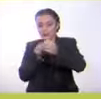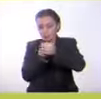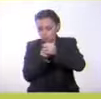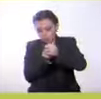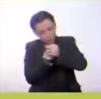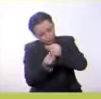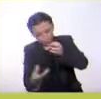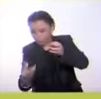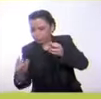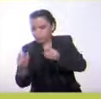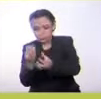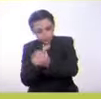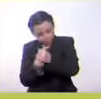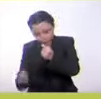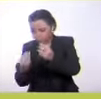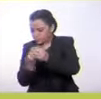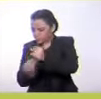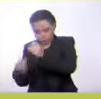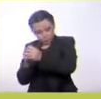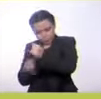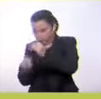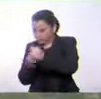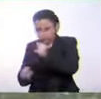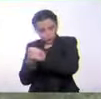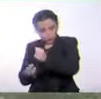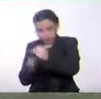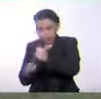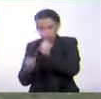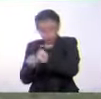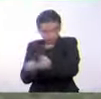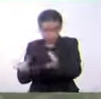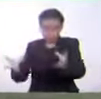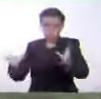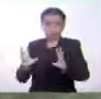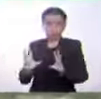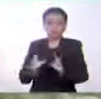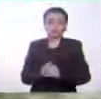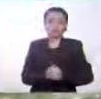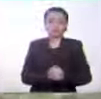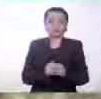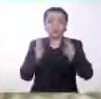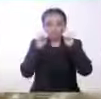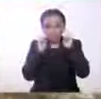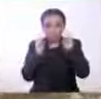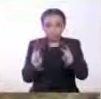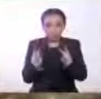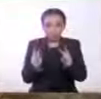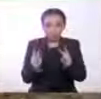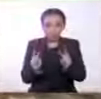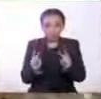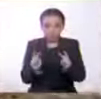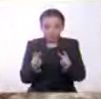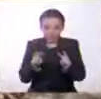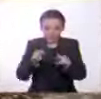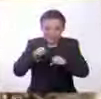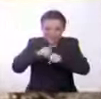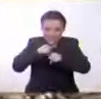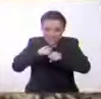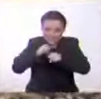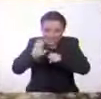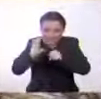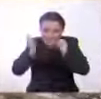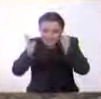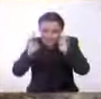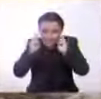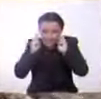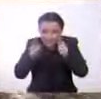estos. Ahora observa. ¿Ves estas cosas que parecen rocas de color café o